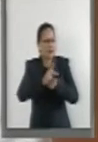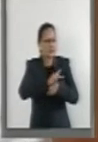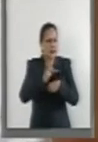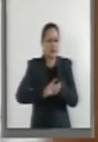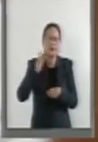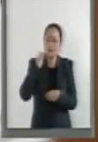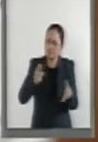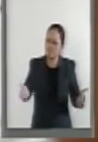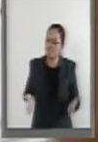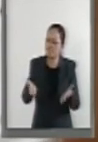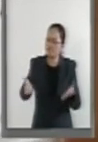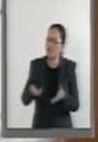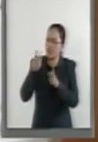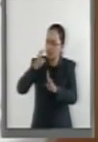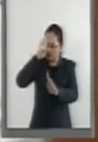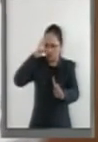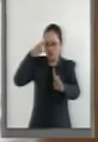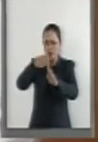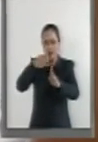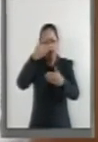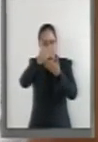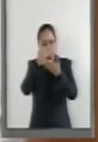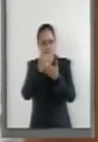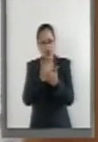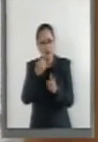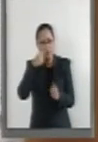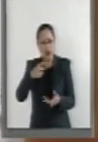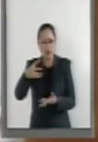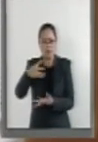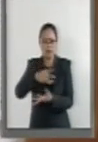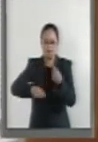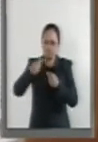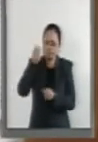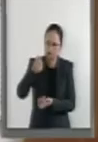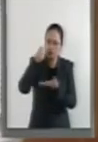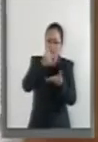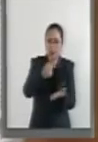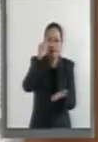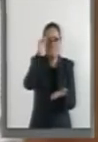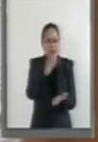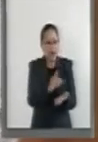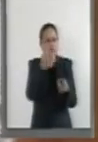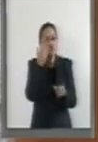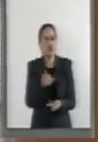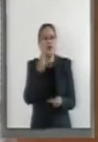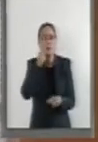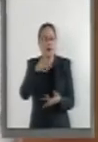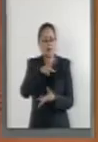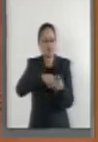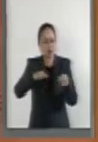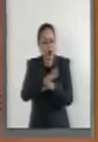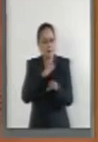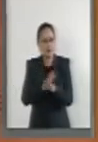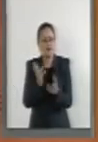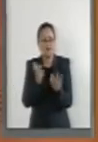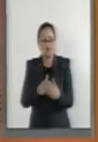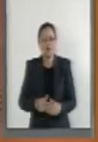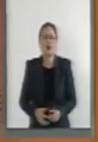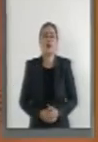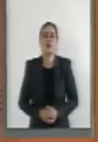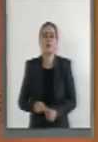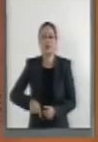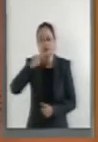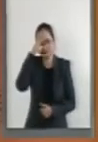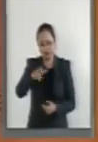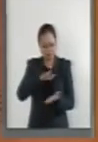impulsor de ambiciosas metas de financiamiento, mitigación y adaptación. Entre esas metas, México